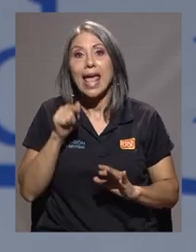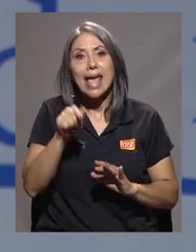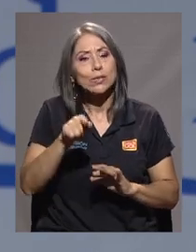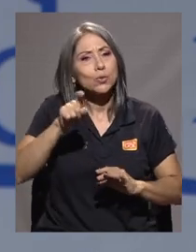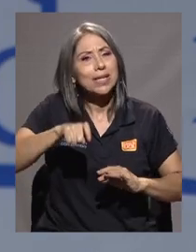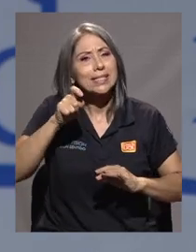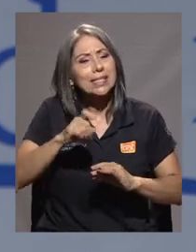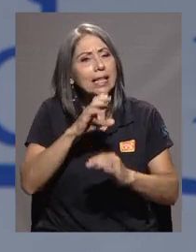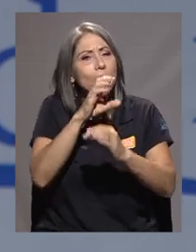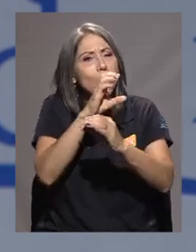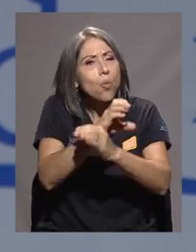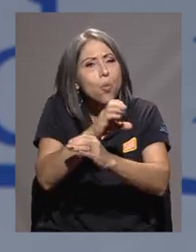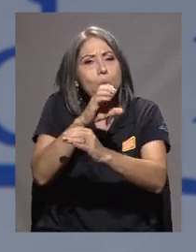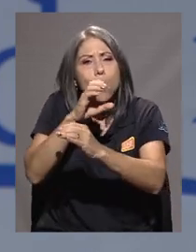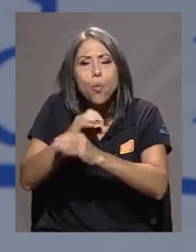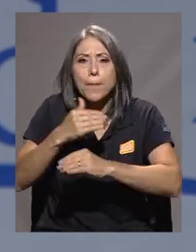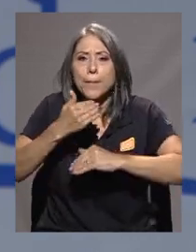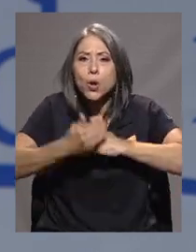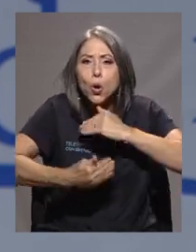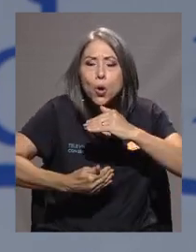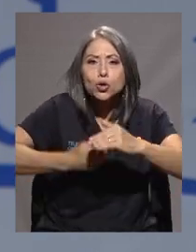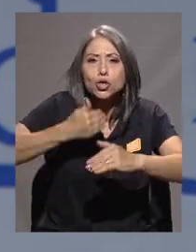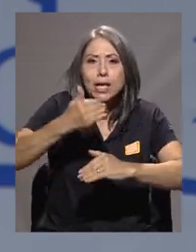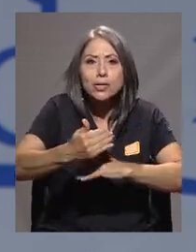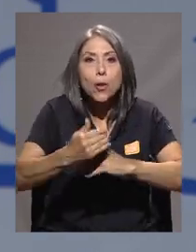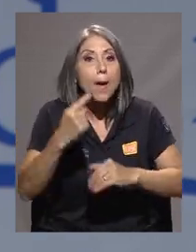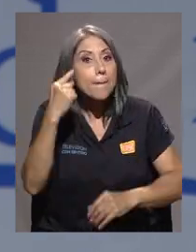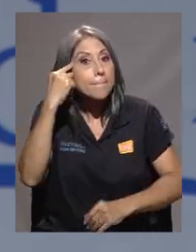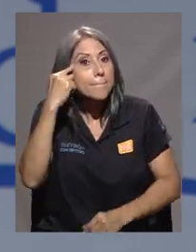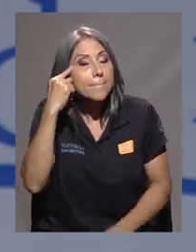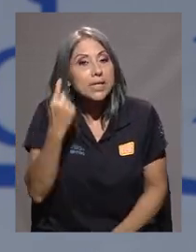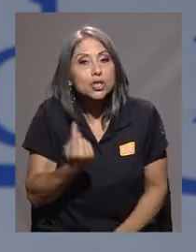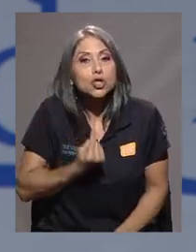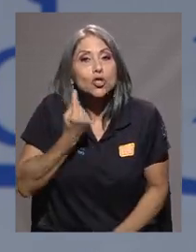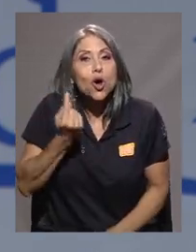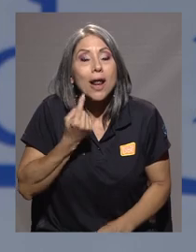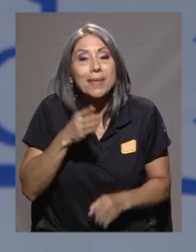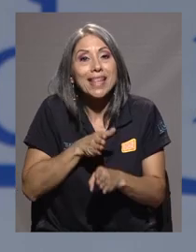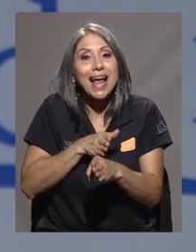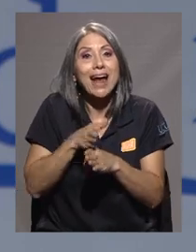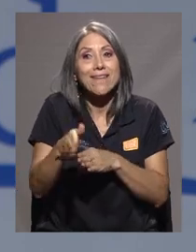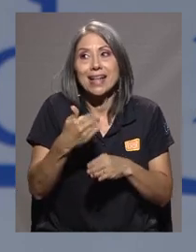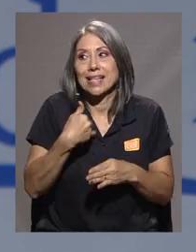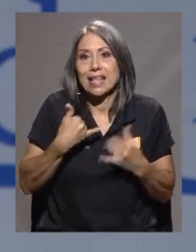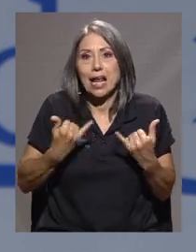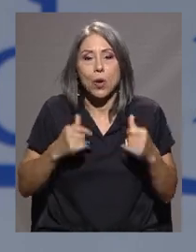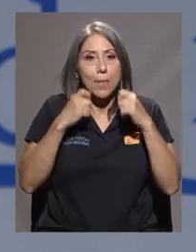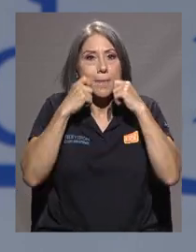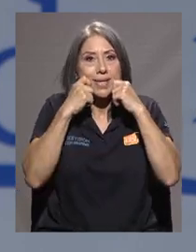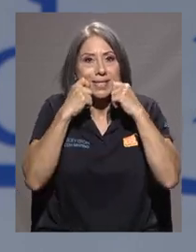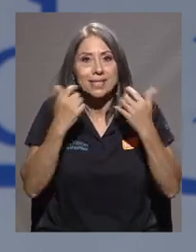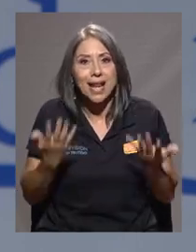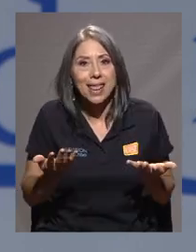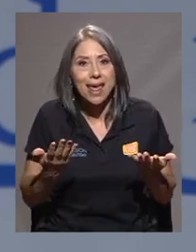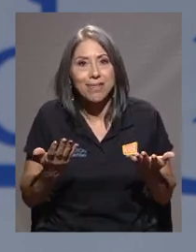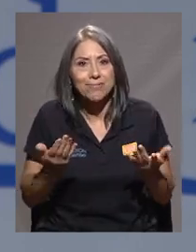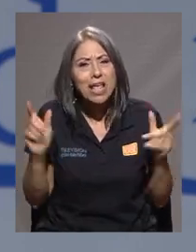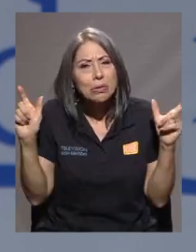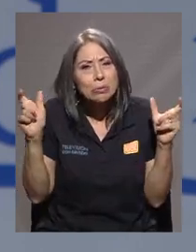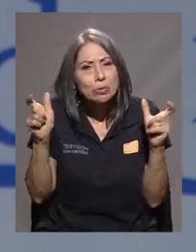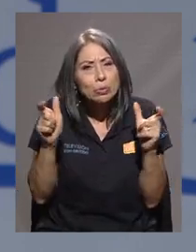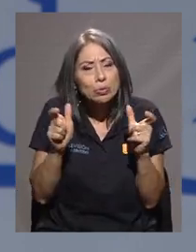llevado a un proceso, protocolos, también pensando solo en aquellas carreras que tienen presencialidad, que son la